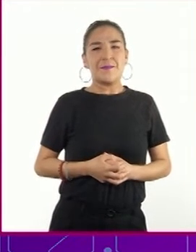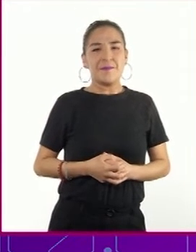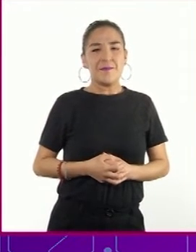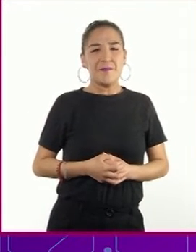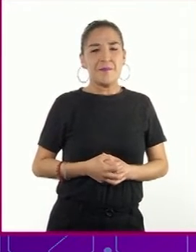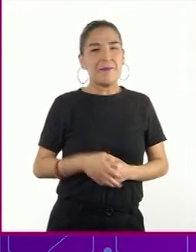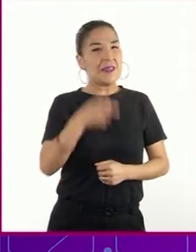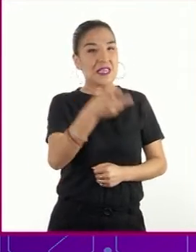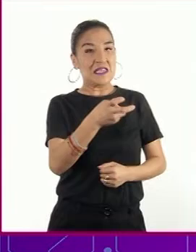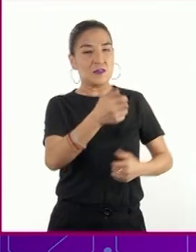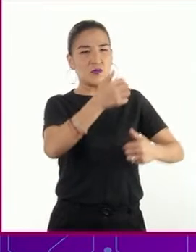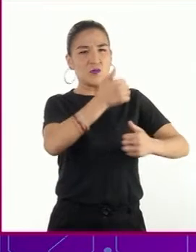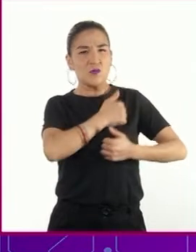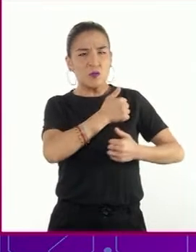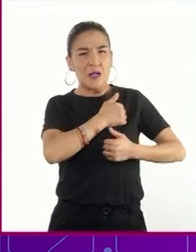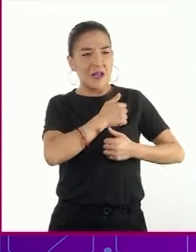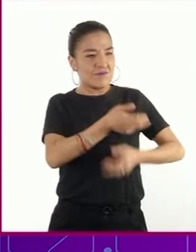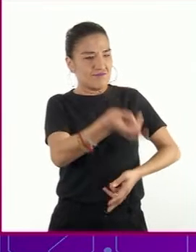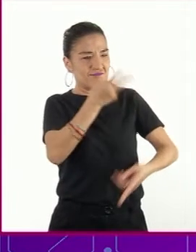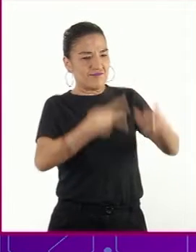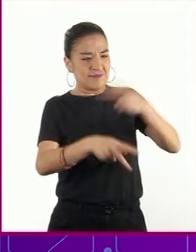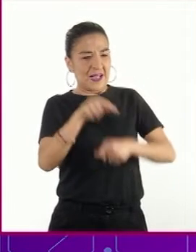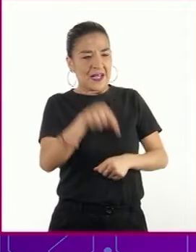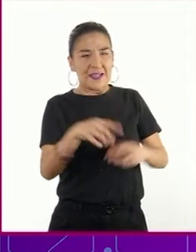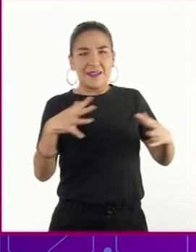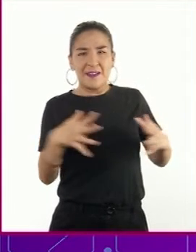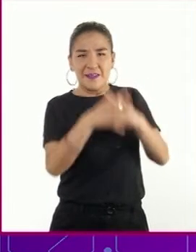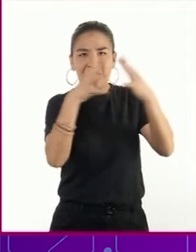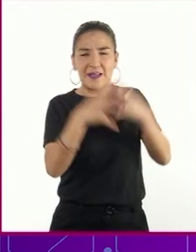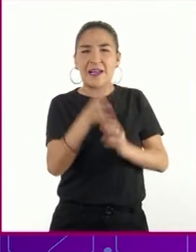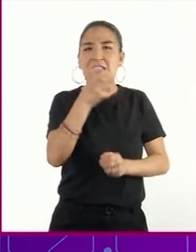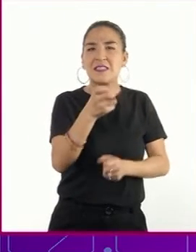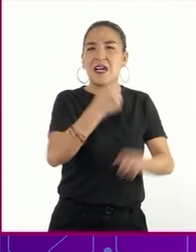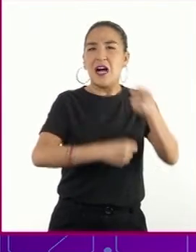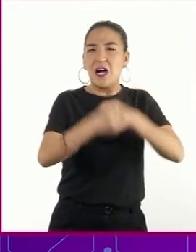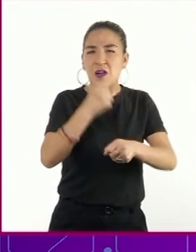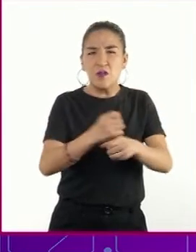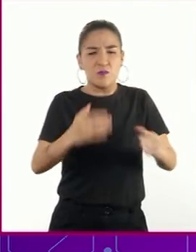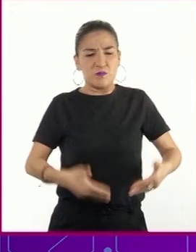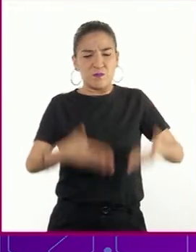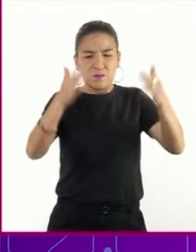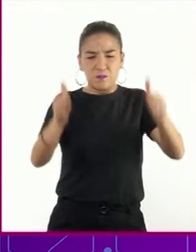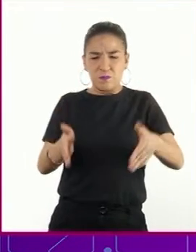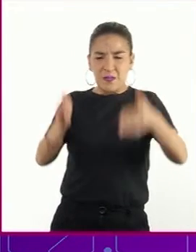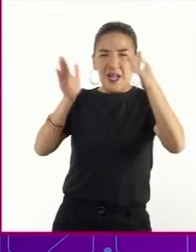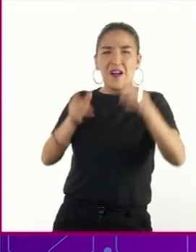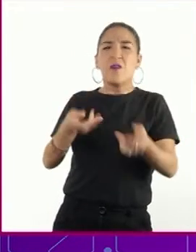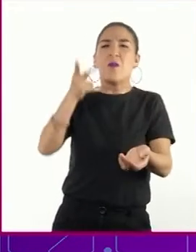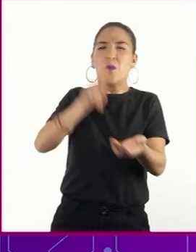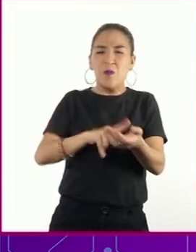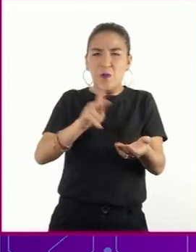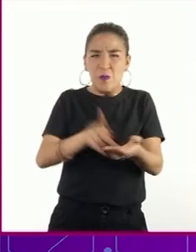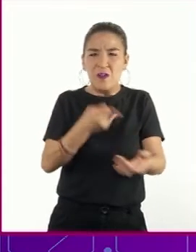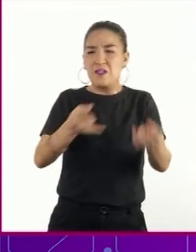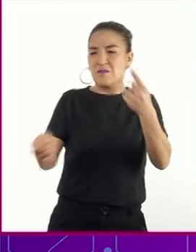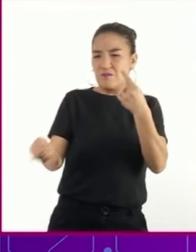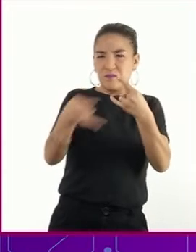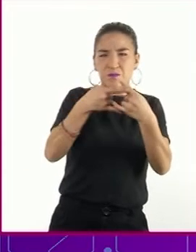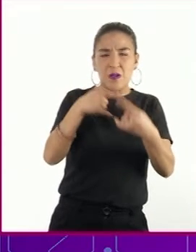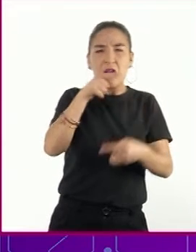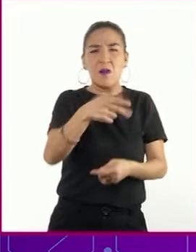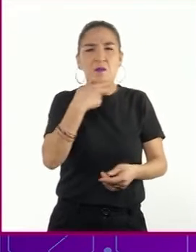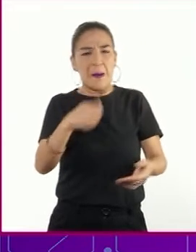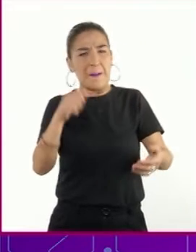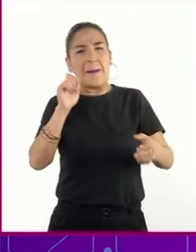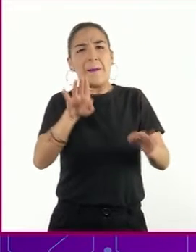Este es el soldado que vuelve de la guerra. Estos son los años y los muros y la puerta que se cierra sobre un muchacho que